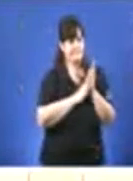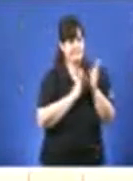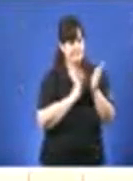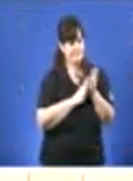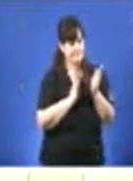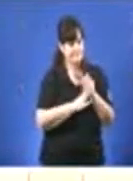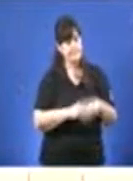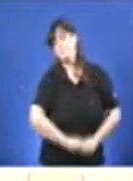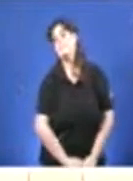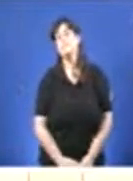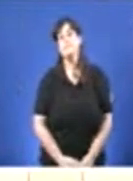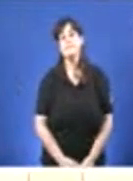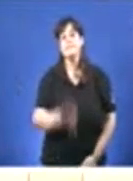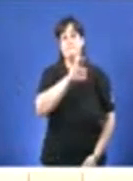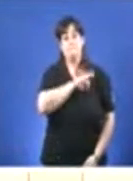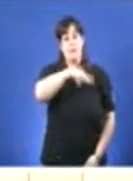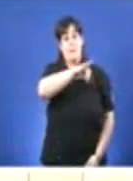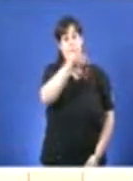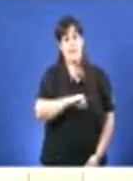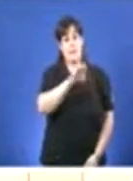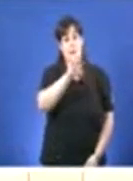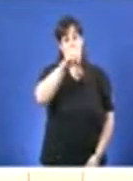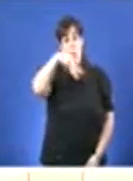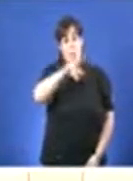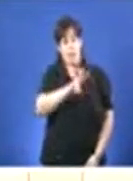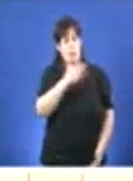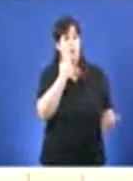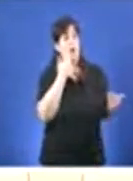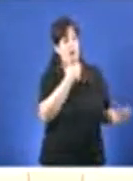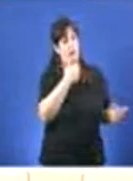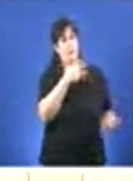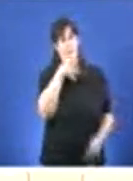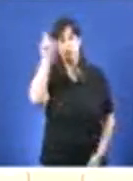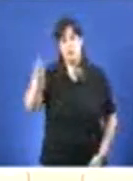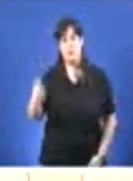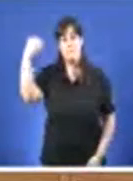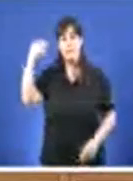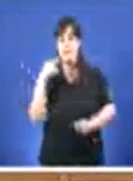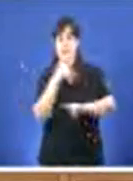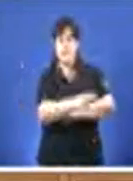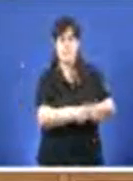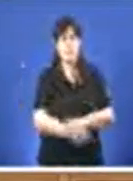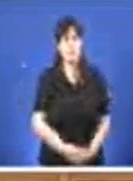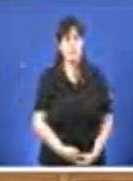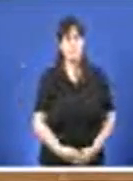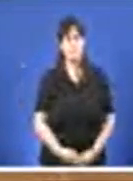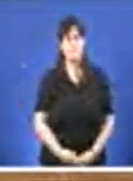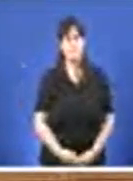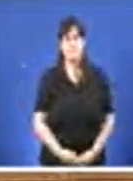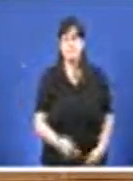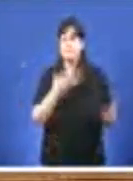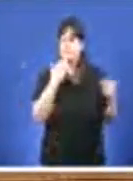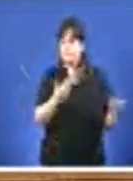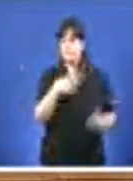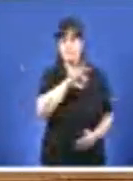Gracias, señor Mendo Romeu. Resposta do presidente da xunta. Moitas gracias, señoría. Coincido,